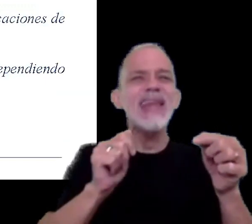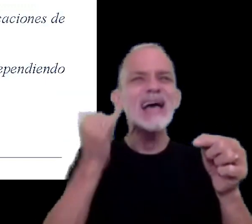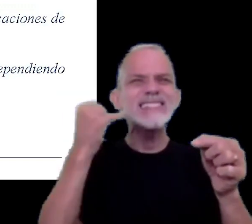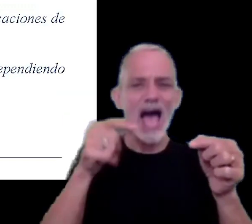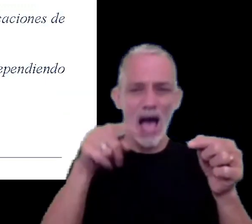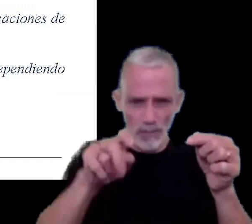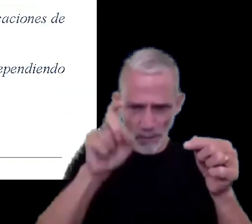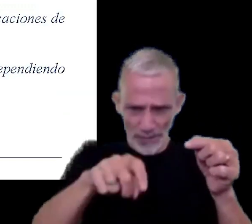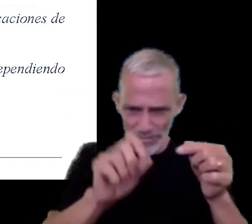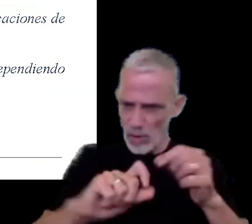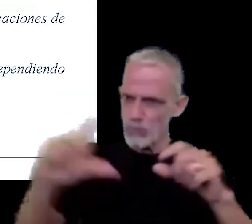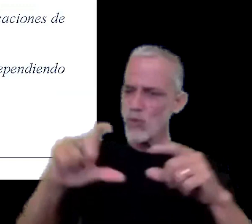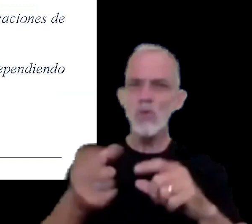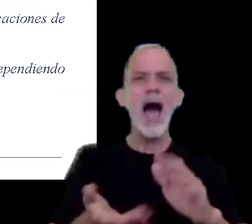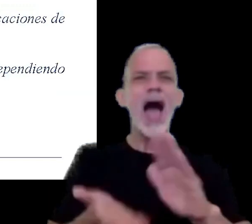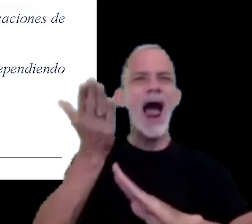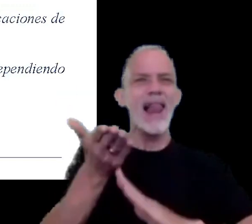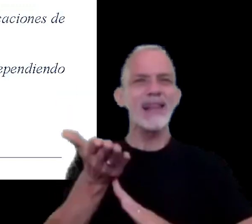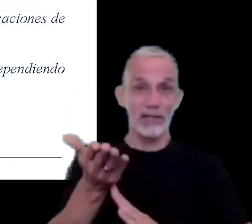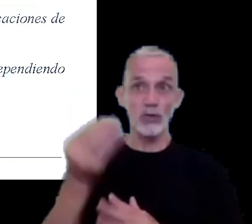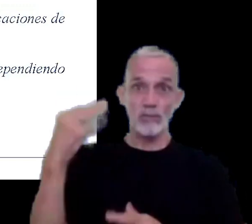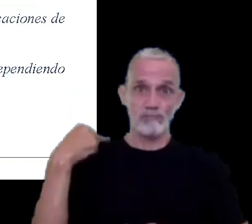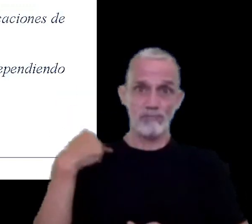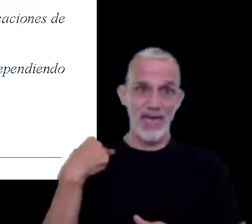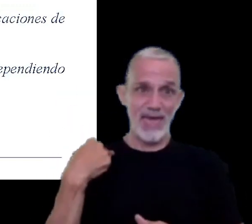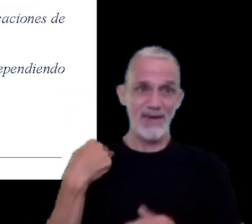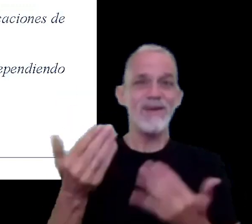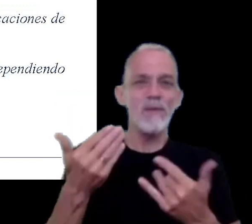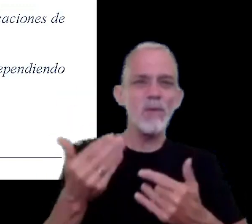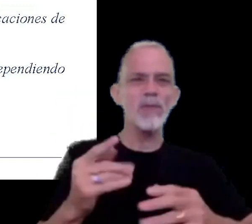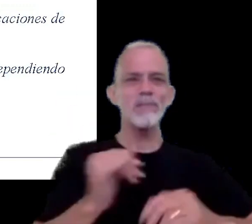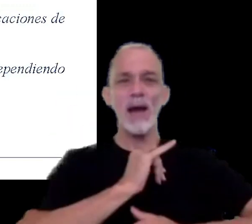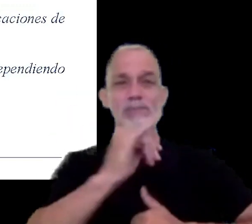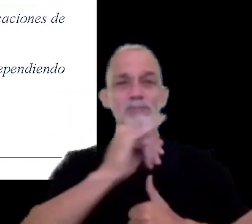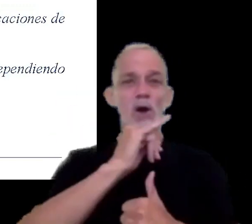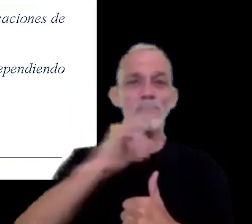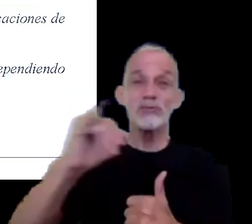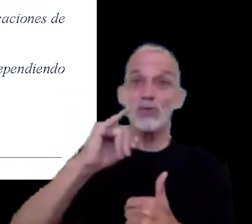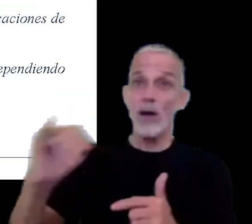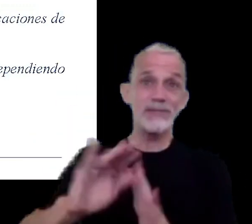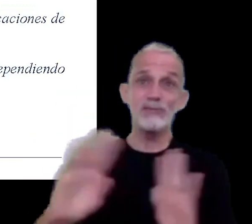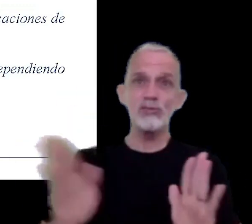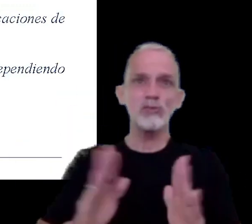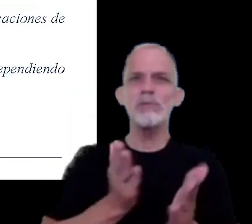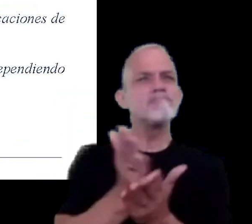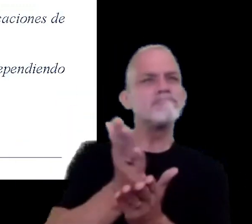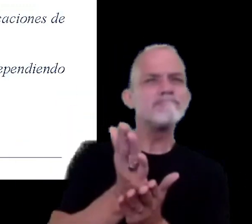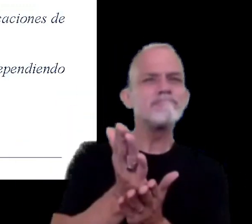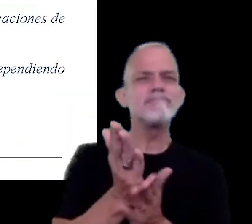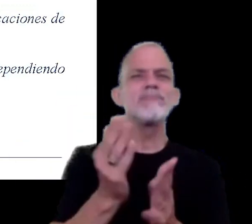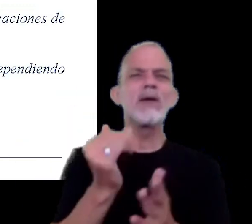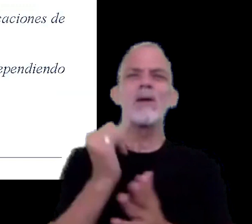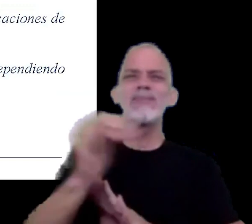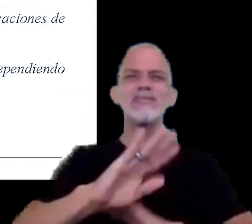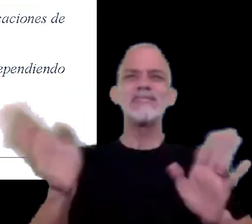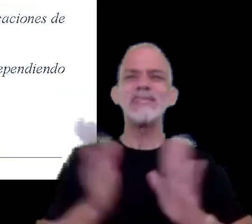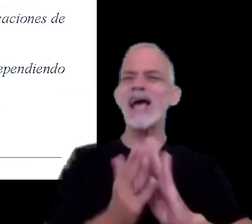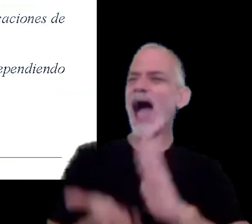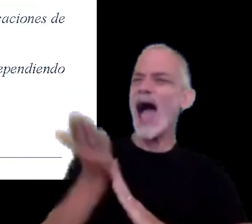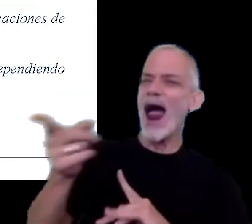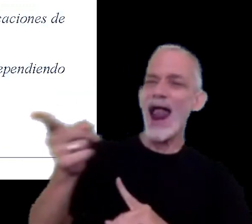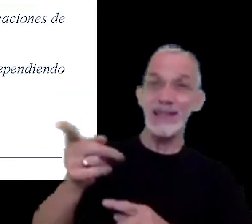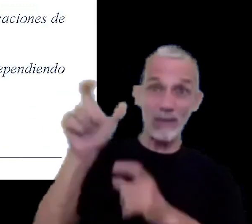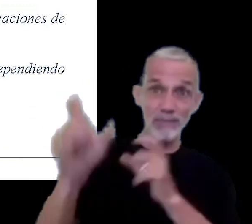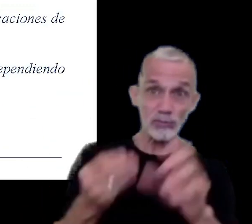permitir que los empleadores puedan comunicar de manera definitiva a provisional las altas de los